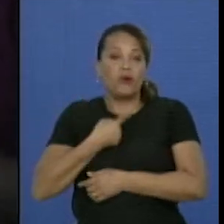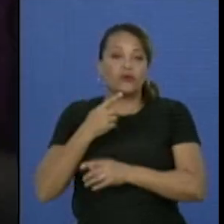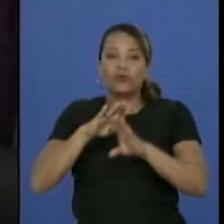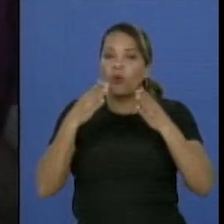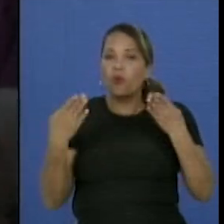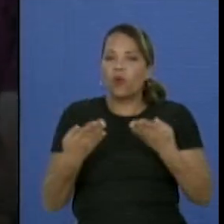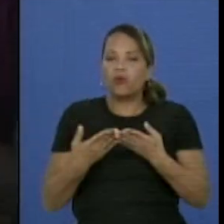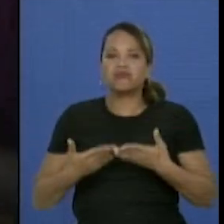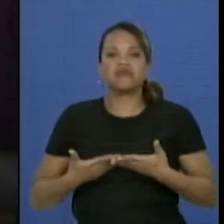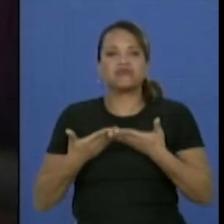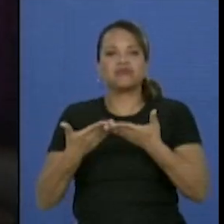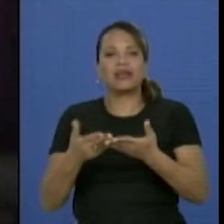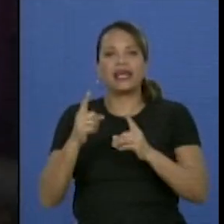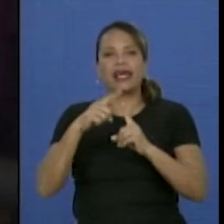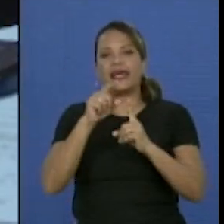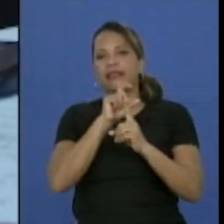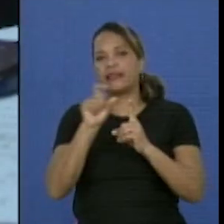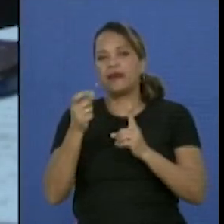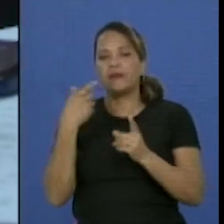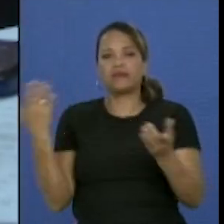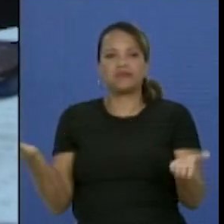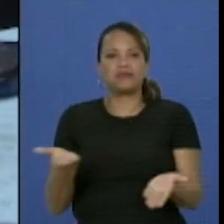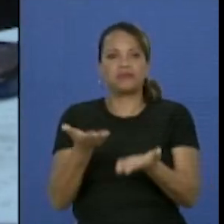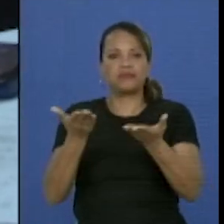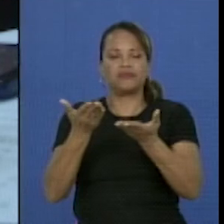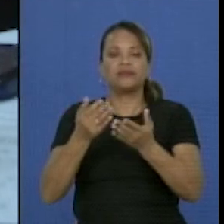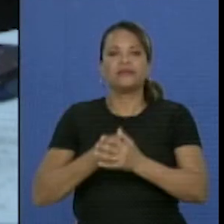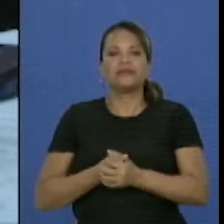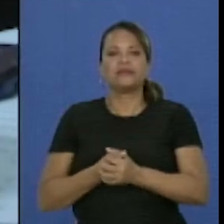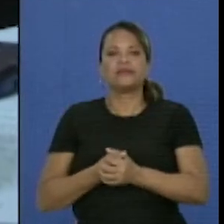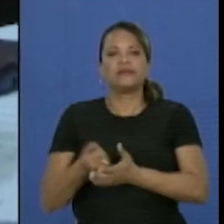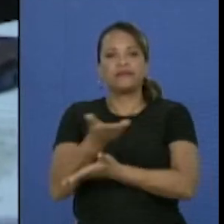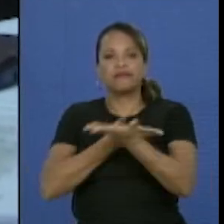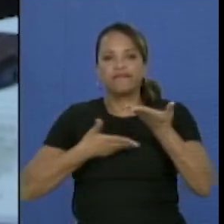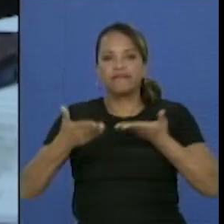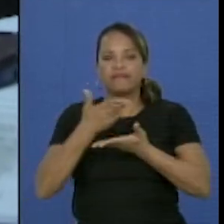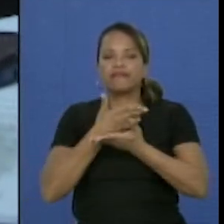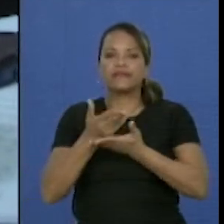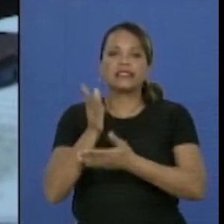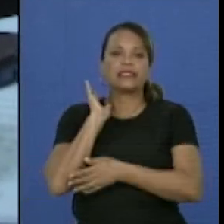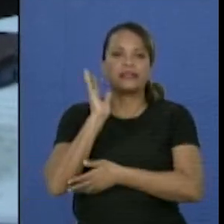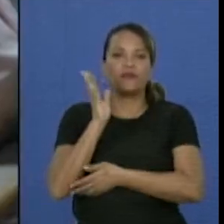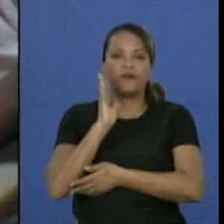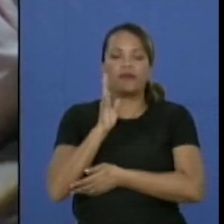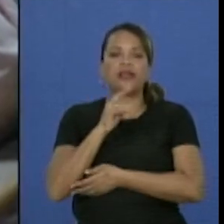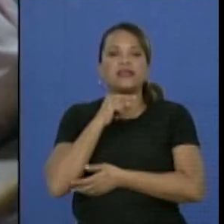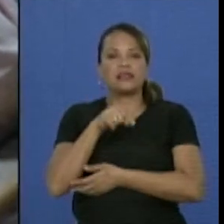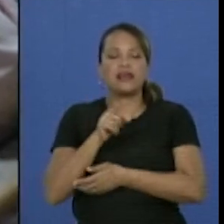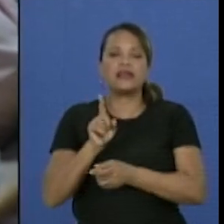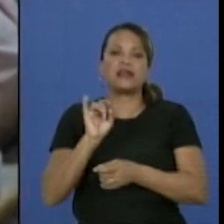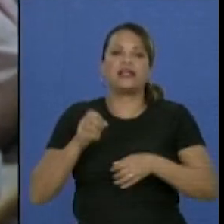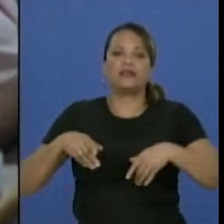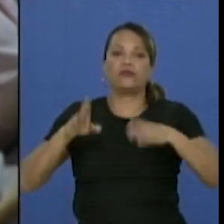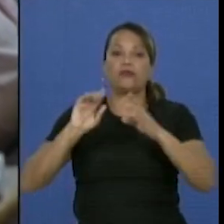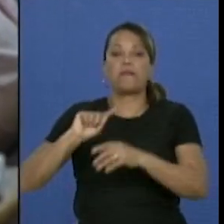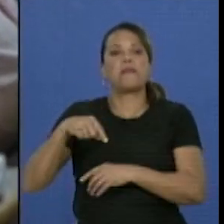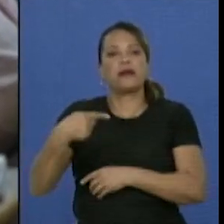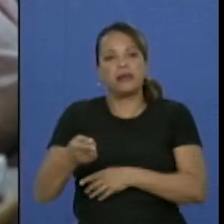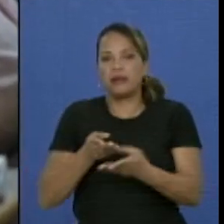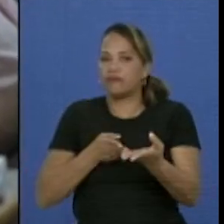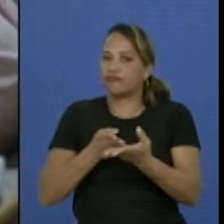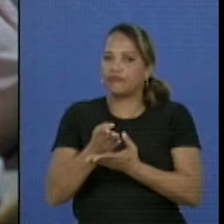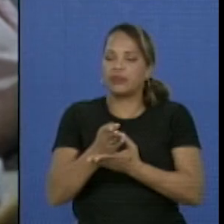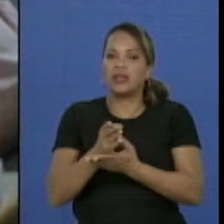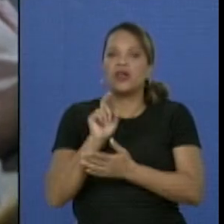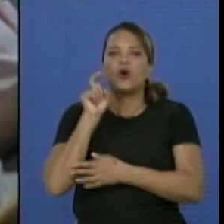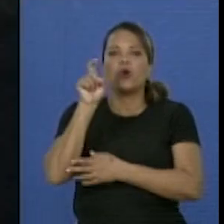se abrió el abanico de temas desarrollados en paneles y conferencias en el Instituto Juan Marinelo, que mañana continúa